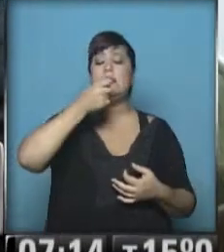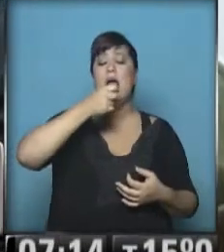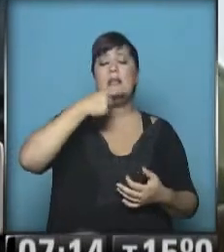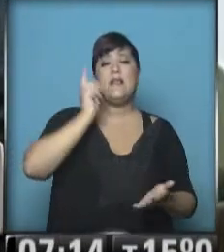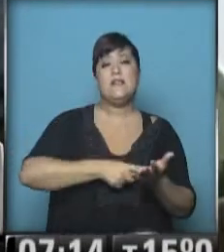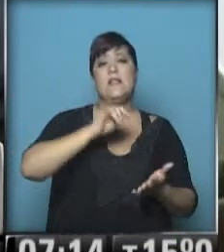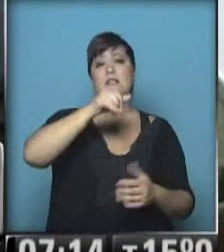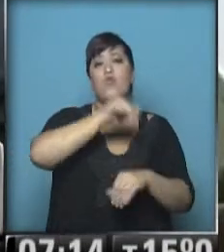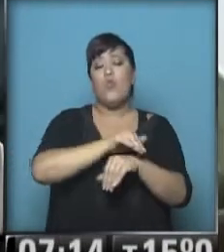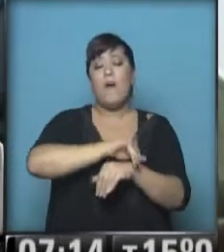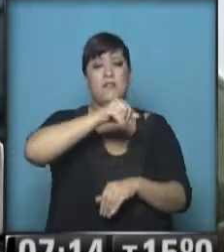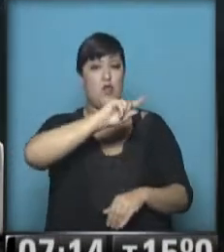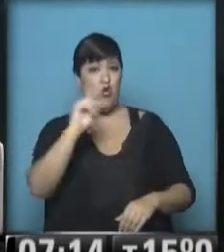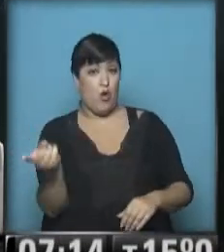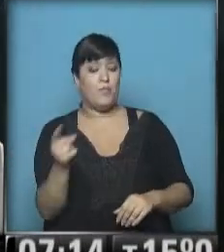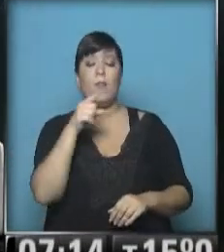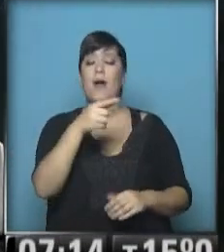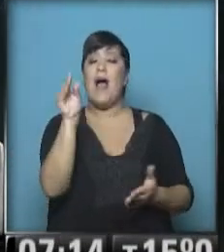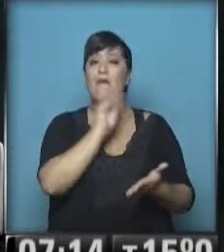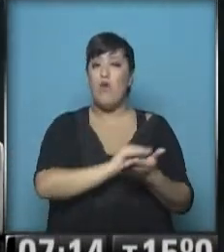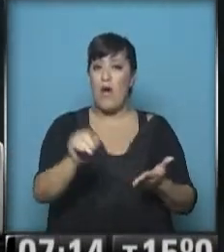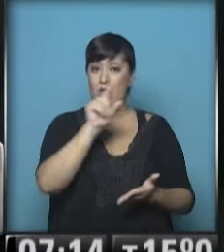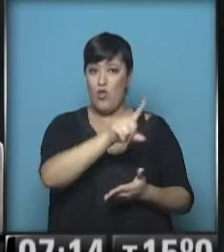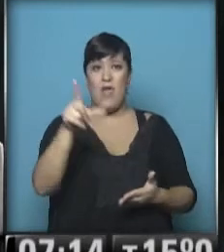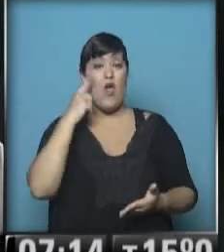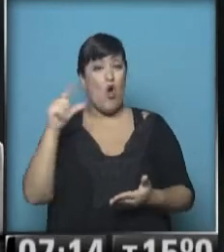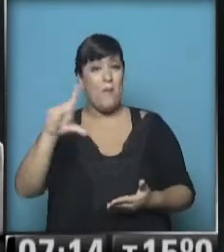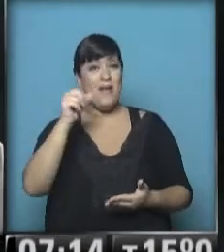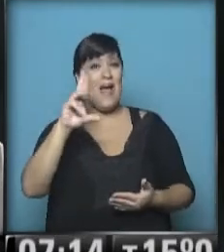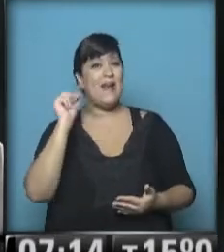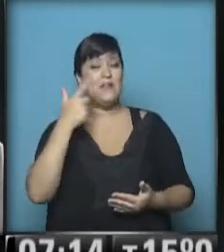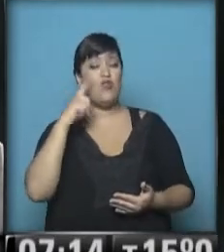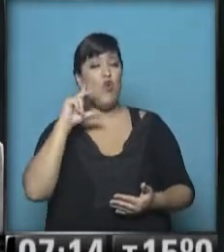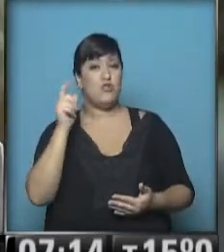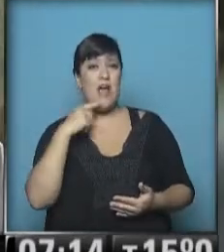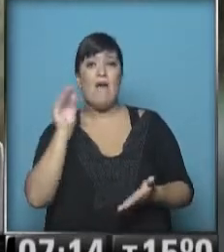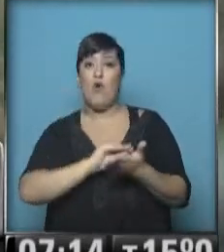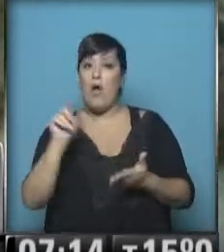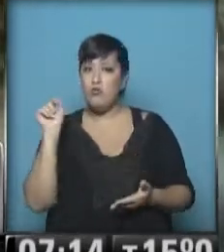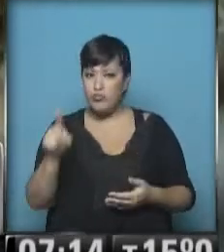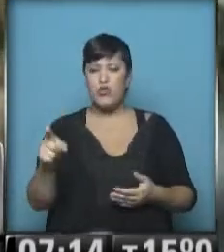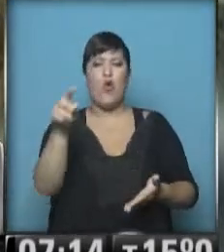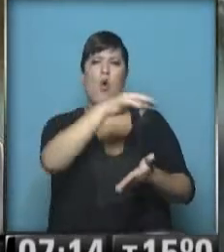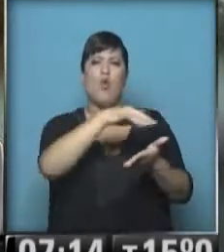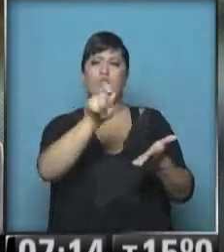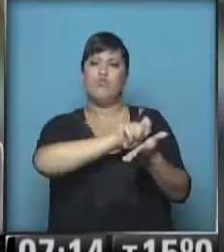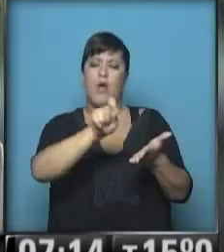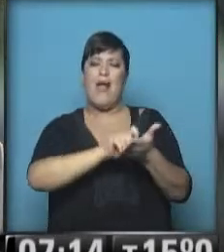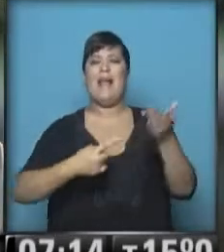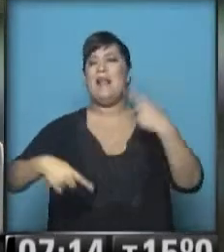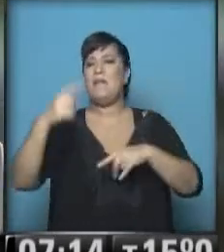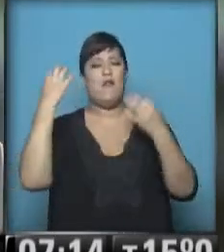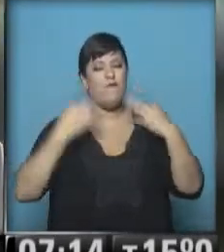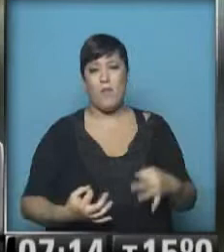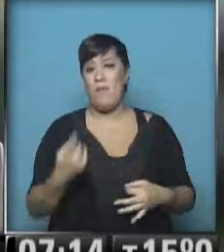Bueno, a ver, los abogados de Carrascosa hicieron la presentación del escrito que era el trámite formal, recordemos que son